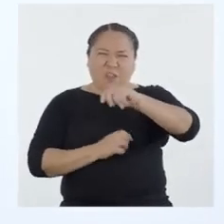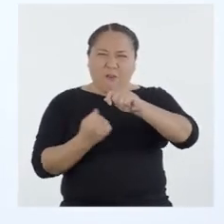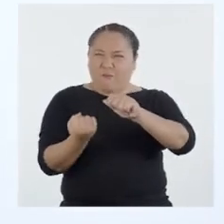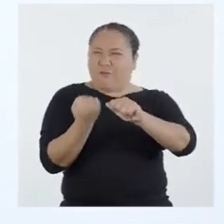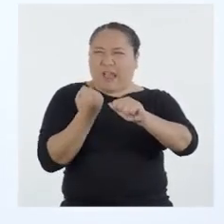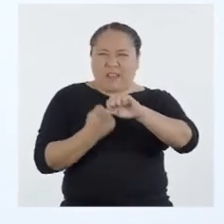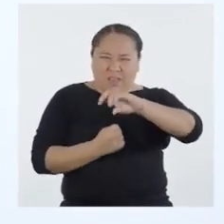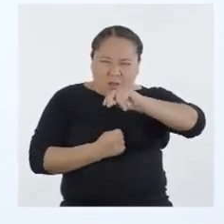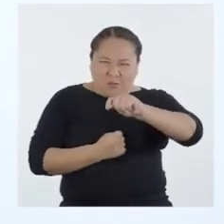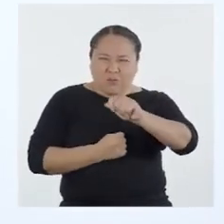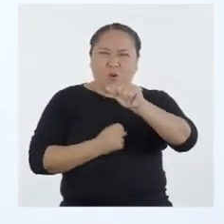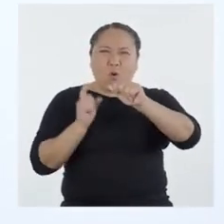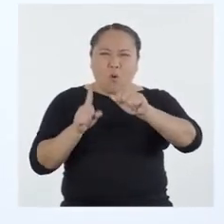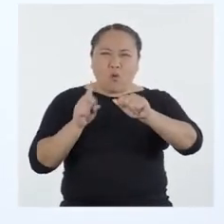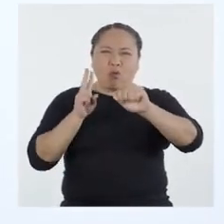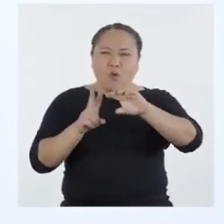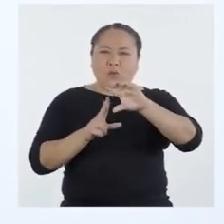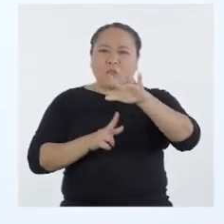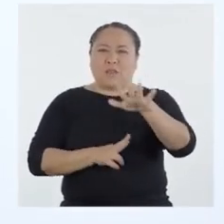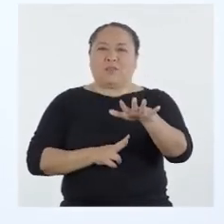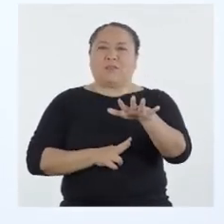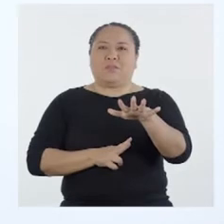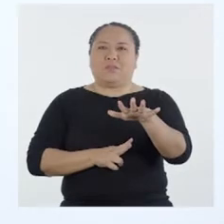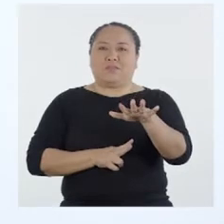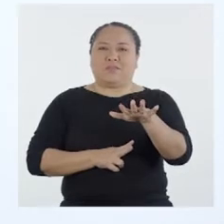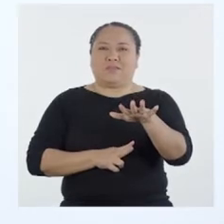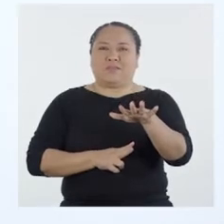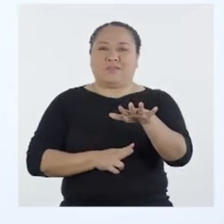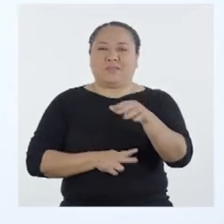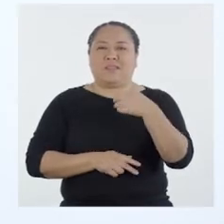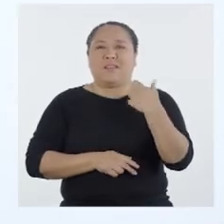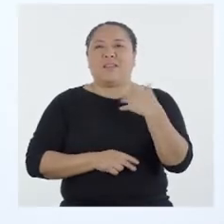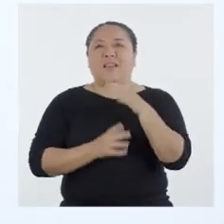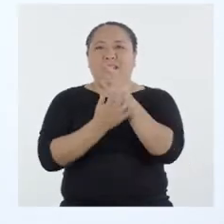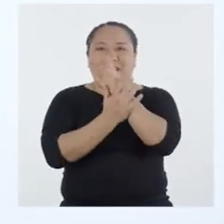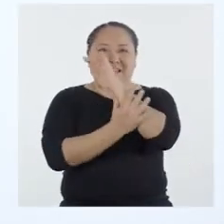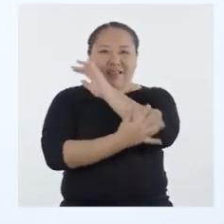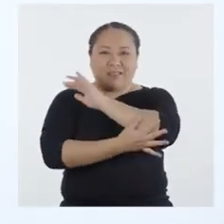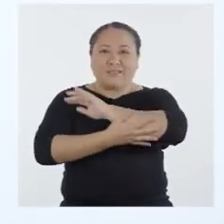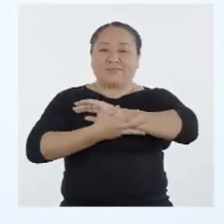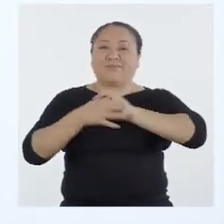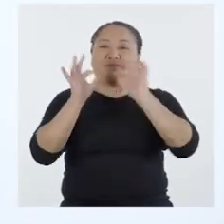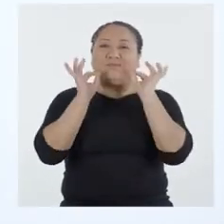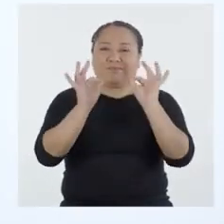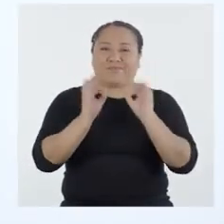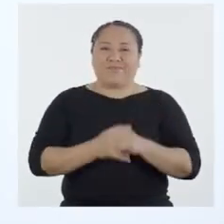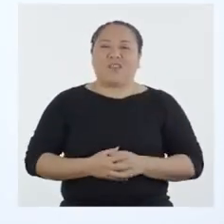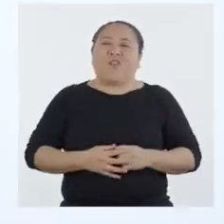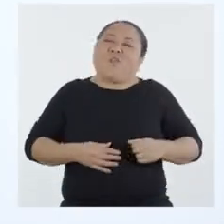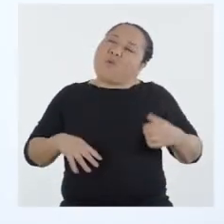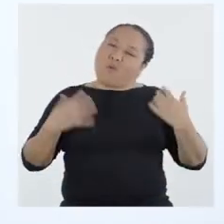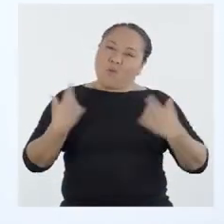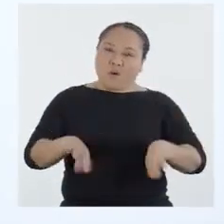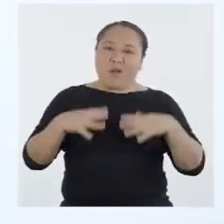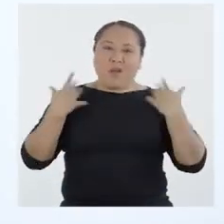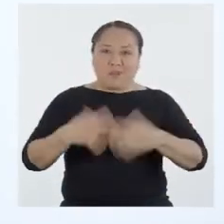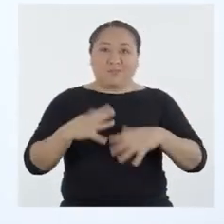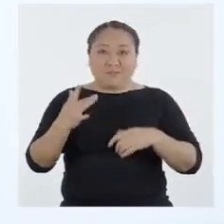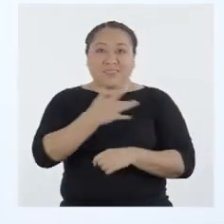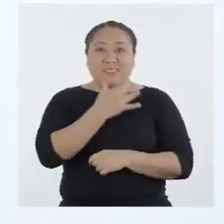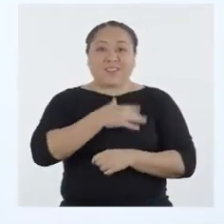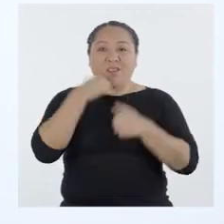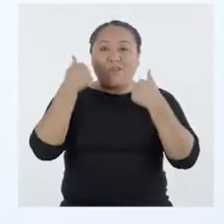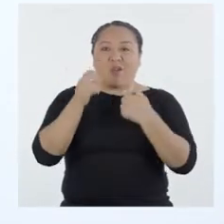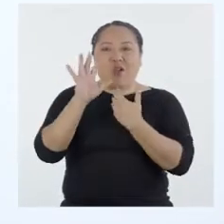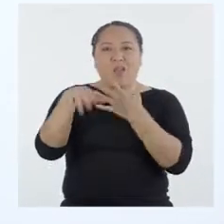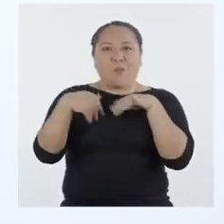Más fuerte. Uno, dos, tres. Eso es. ¡Guau! Qué bien se